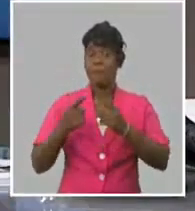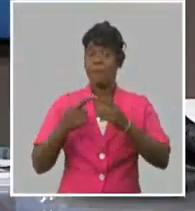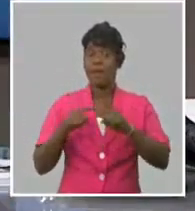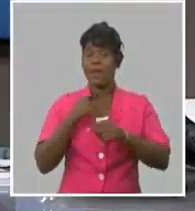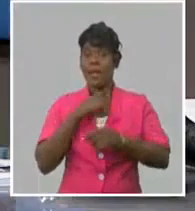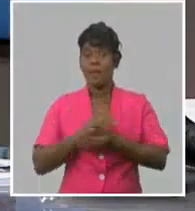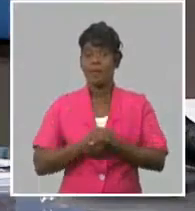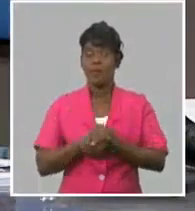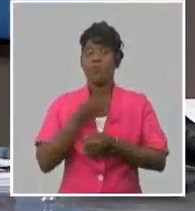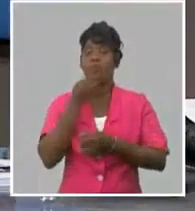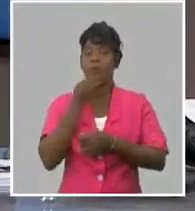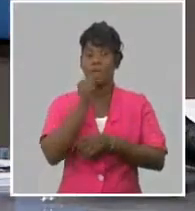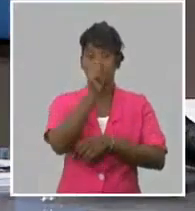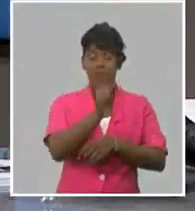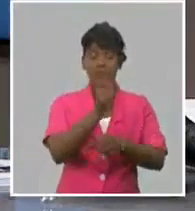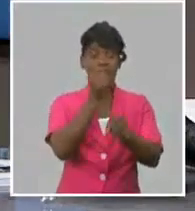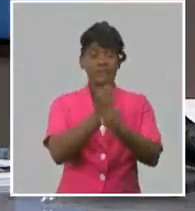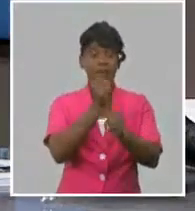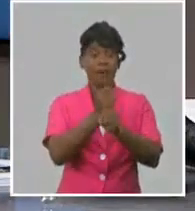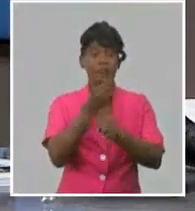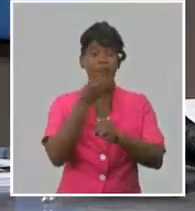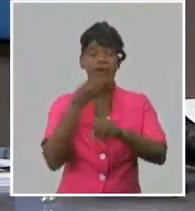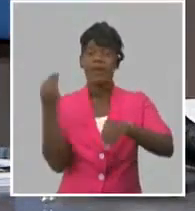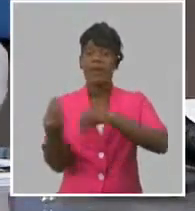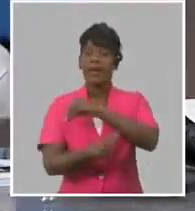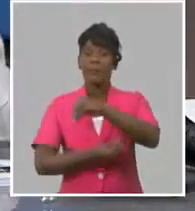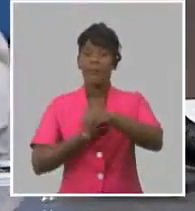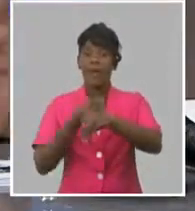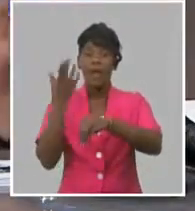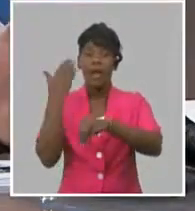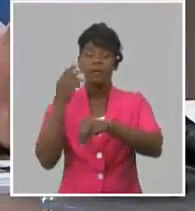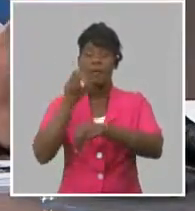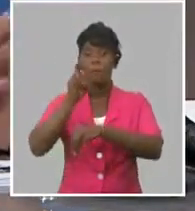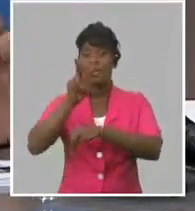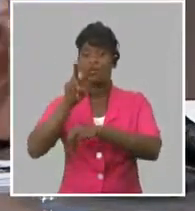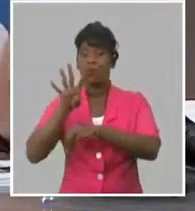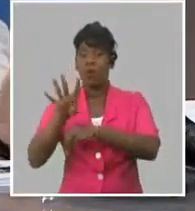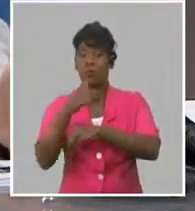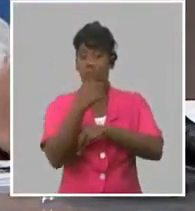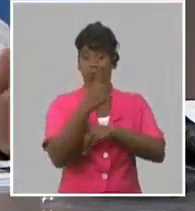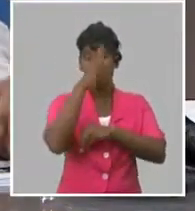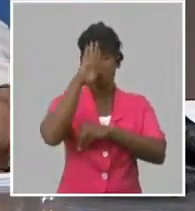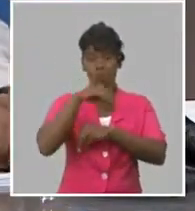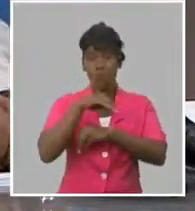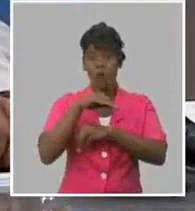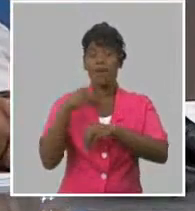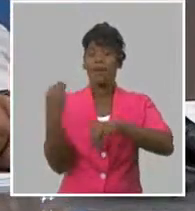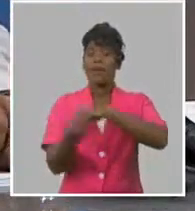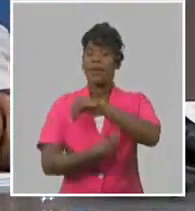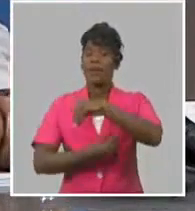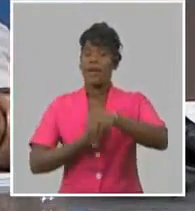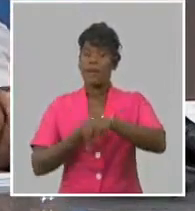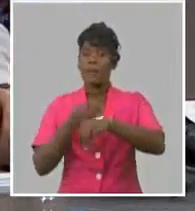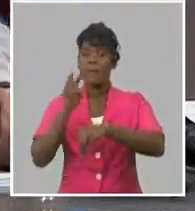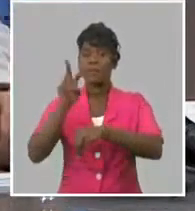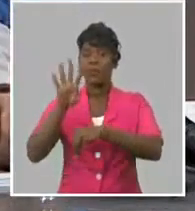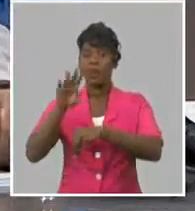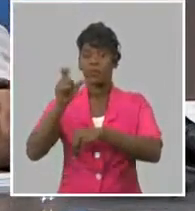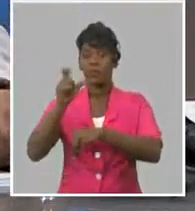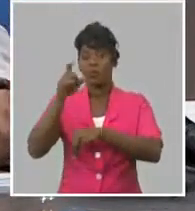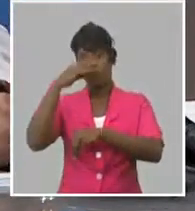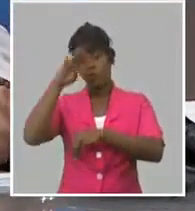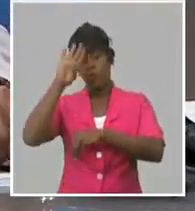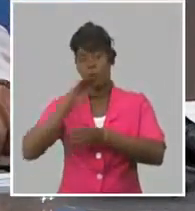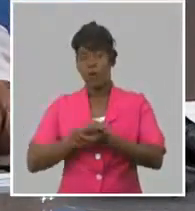CADECA lo logra cambiar uno por 24. Si en ese caso tuviéramos cuatro personas en Cuba, no